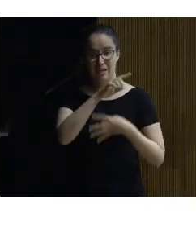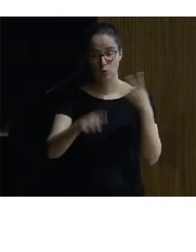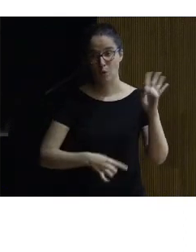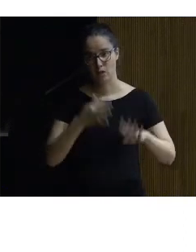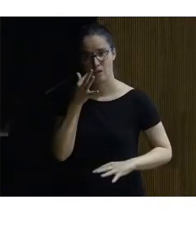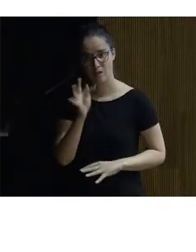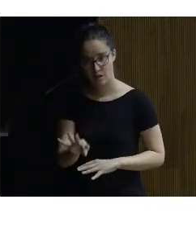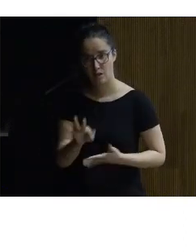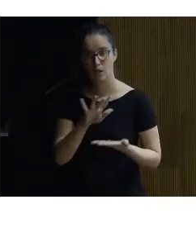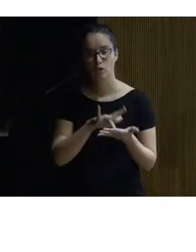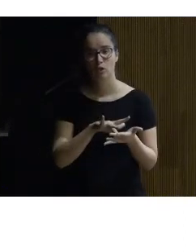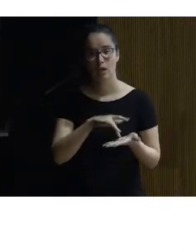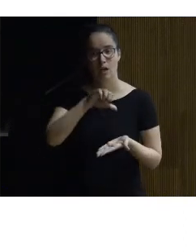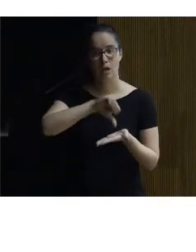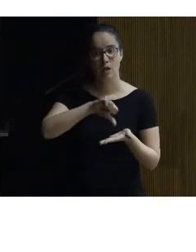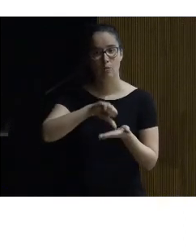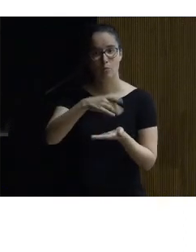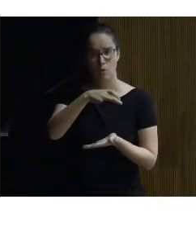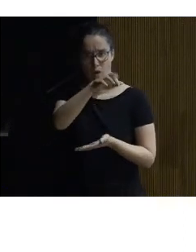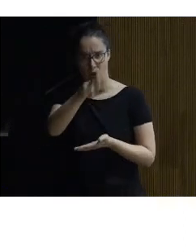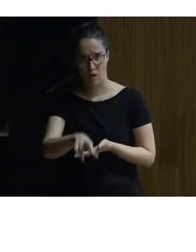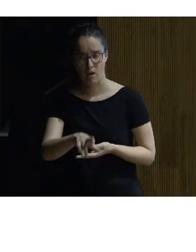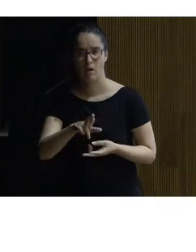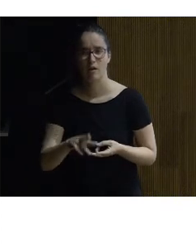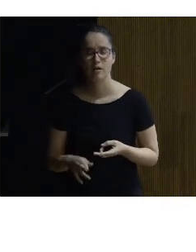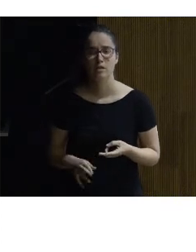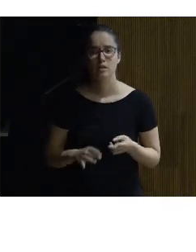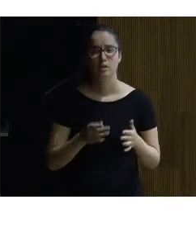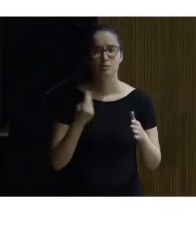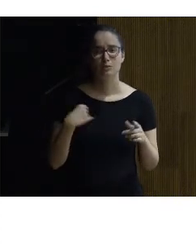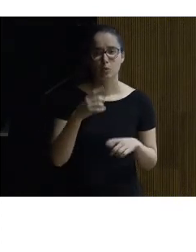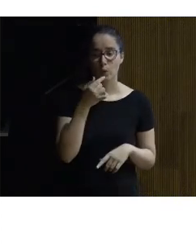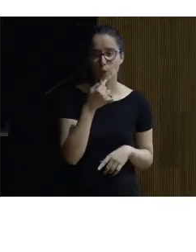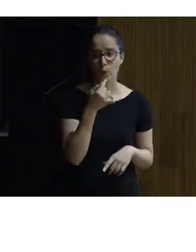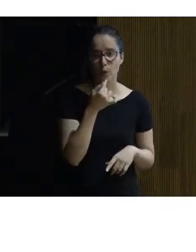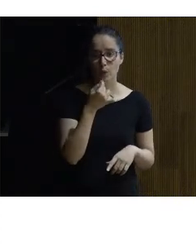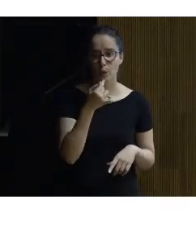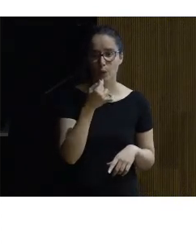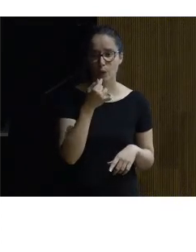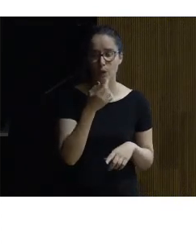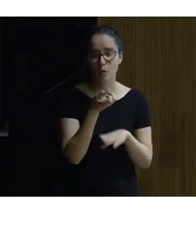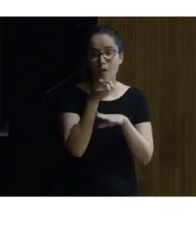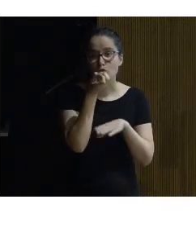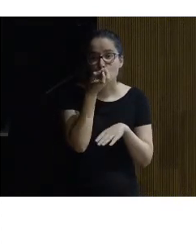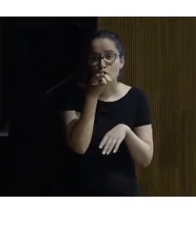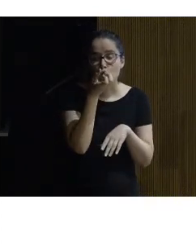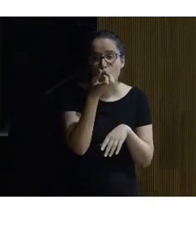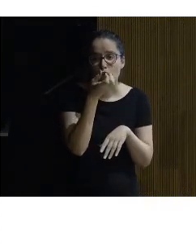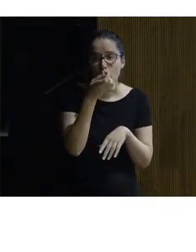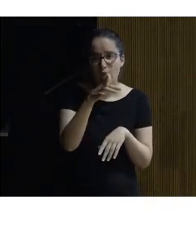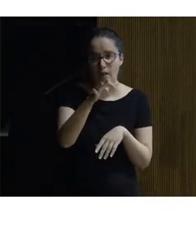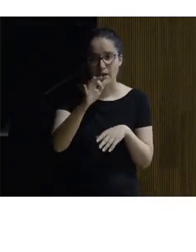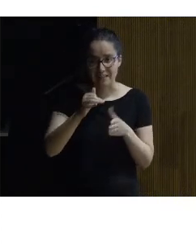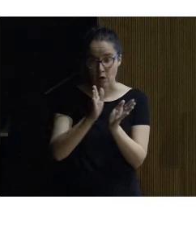Francia tenemos de la ciudad de Blois que son estas que indican pues con la concha con la flor de Lis los itinerarios